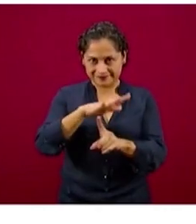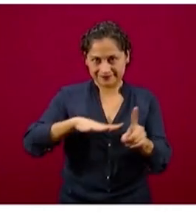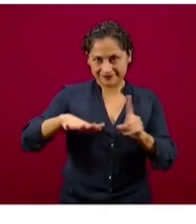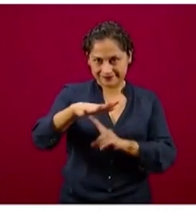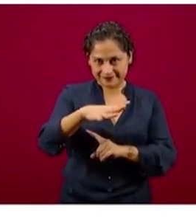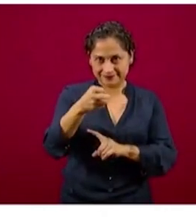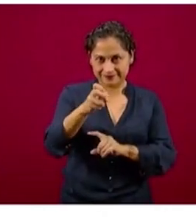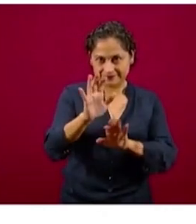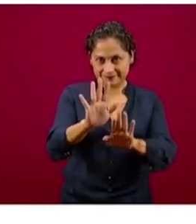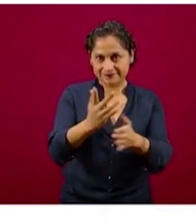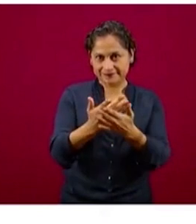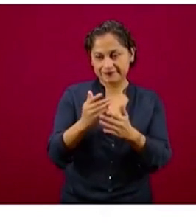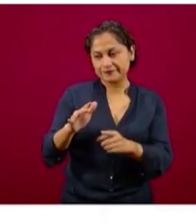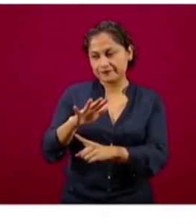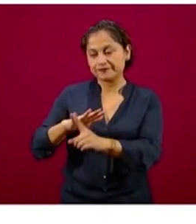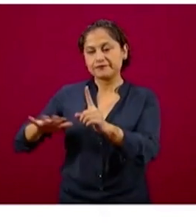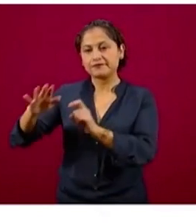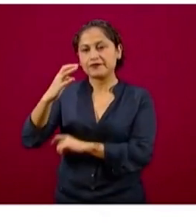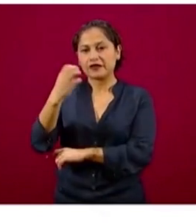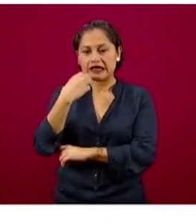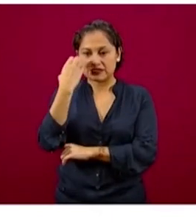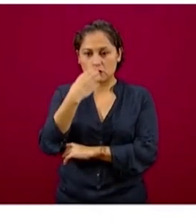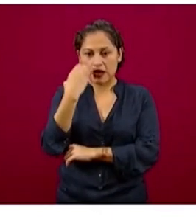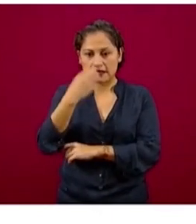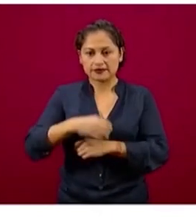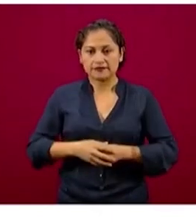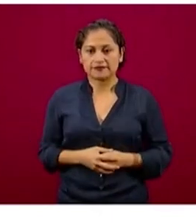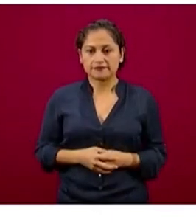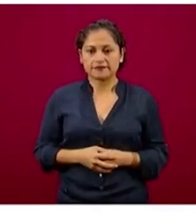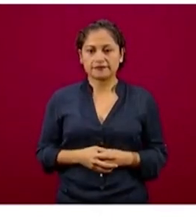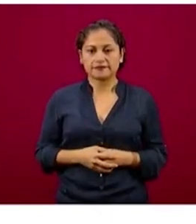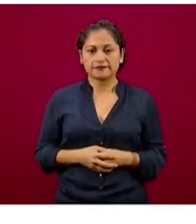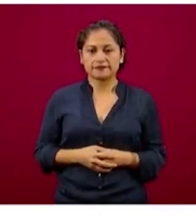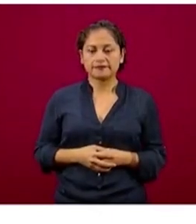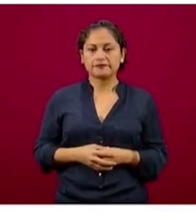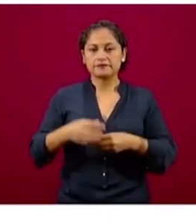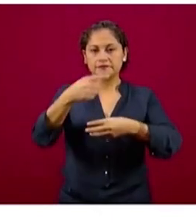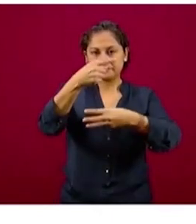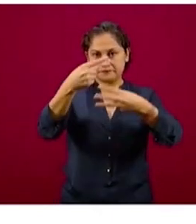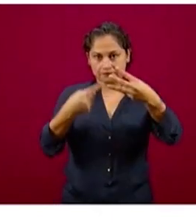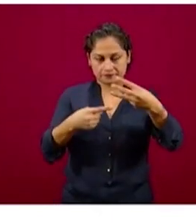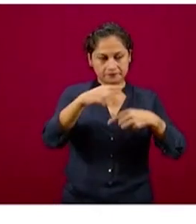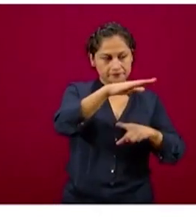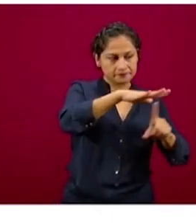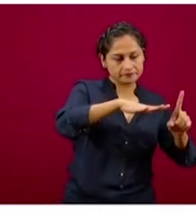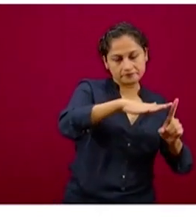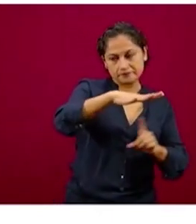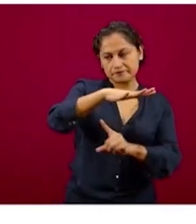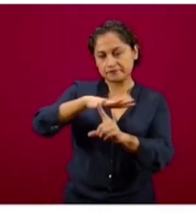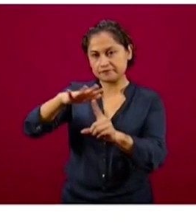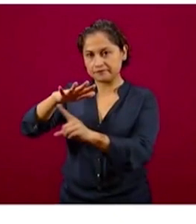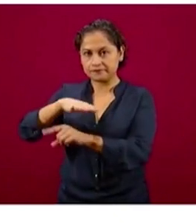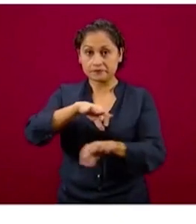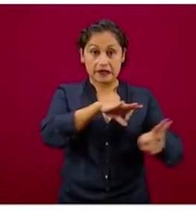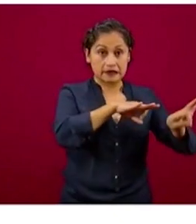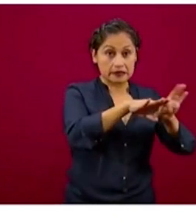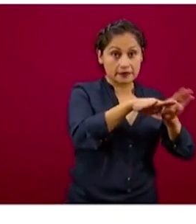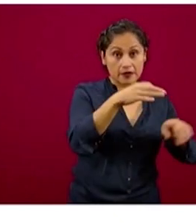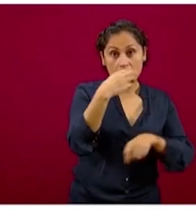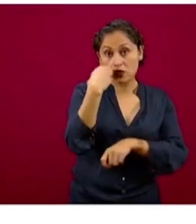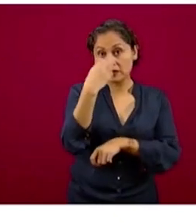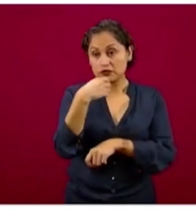ahorita regreso a este, y las escuelas, tres espacios públicos, trabajo, escuela,